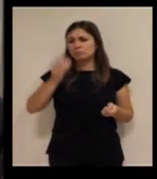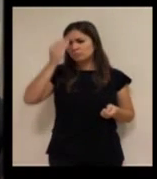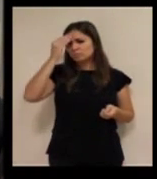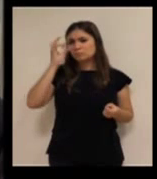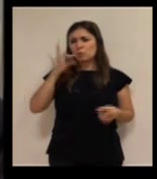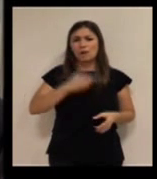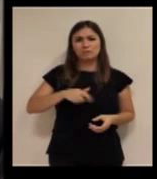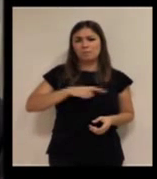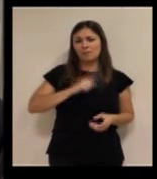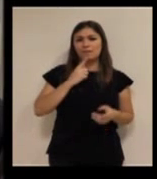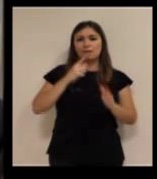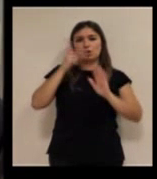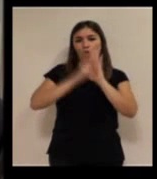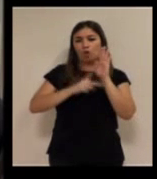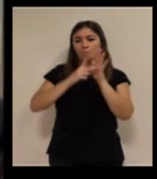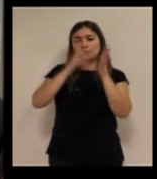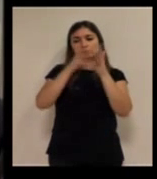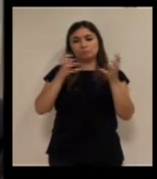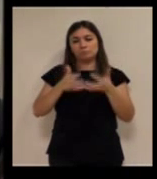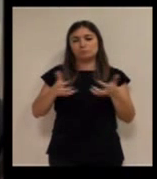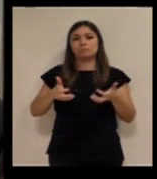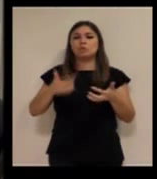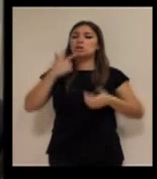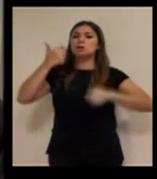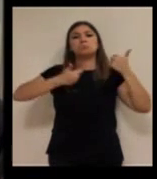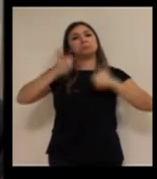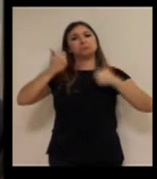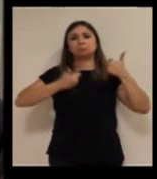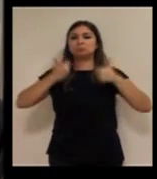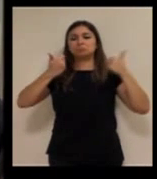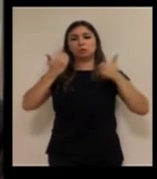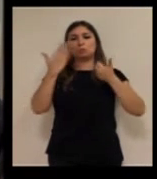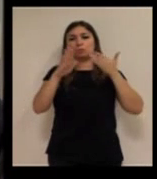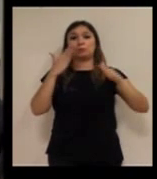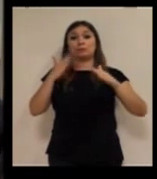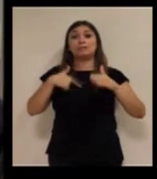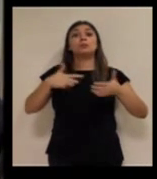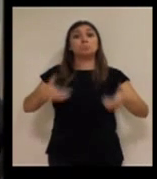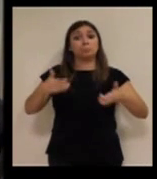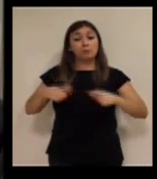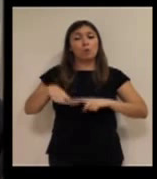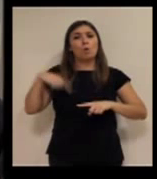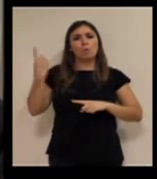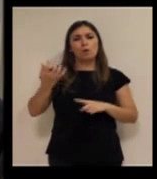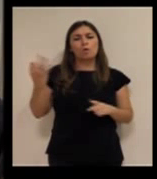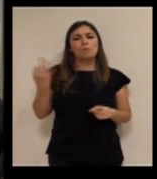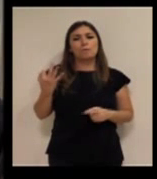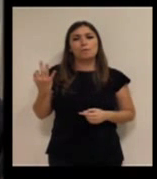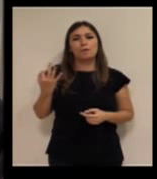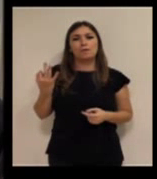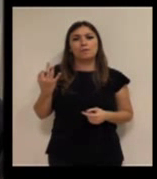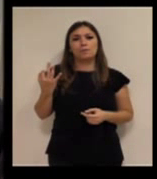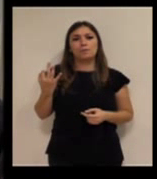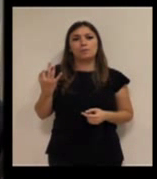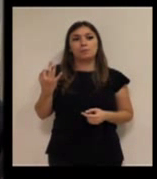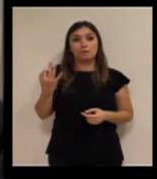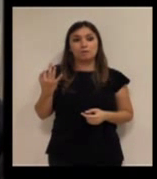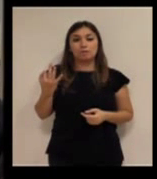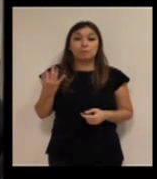muy parecida a la que se hace en España. Salen unos pliegos, se licita y ese prestador luego de alguna manera tiene